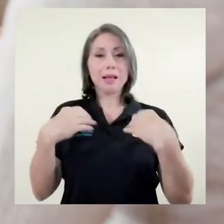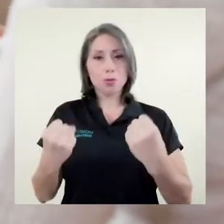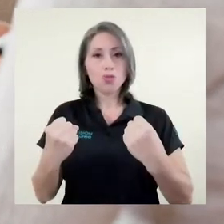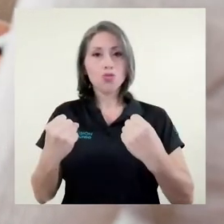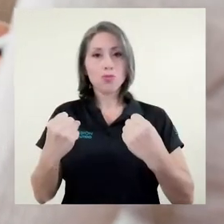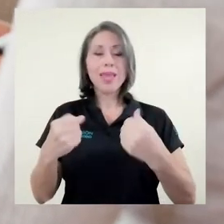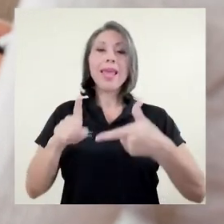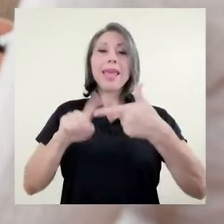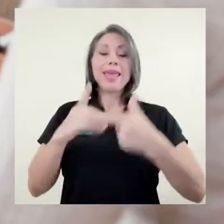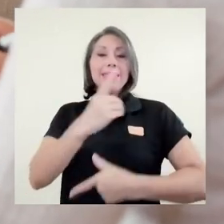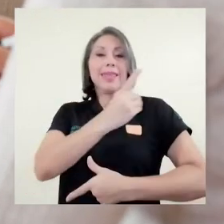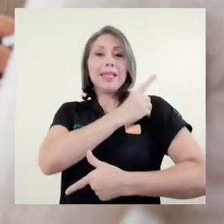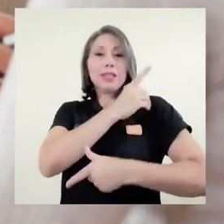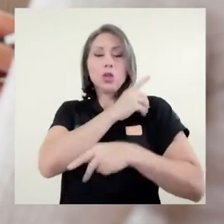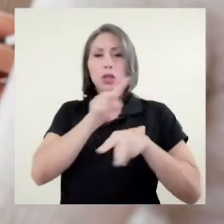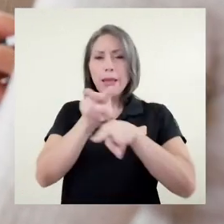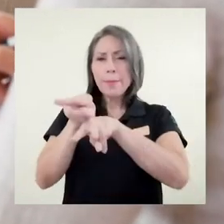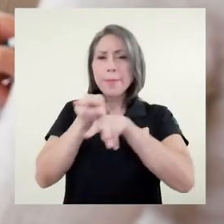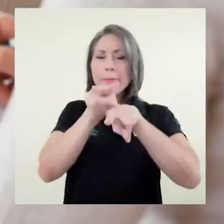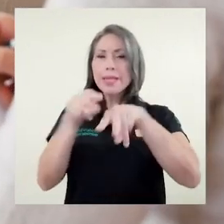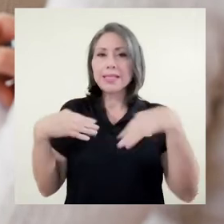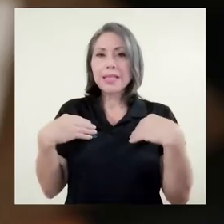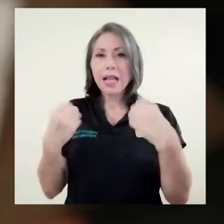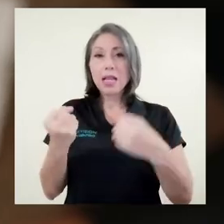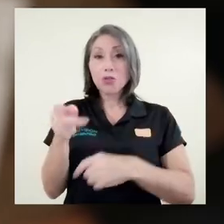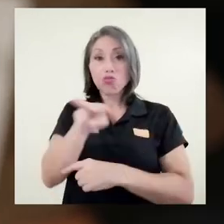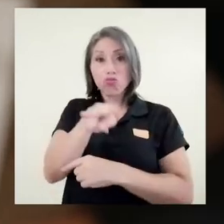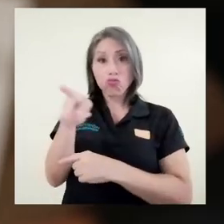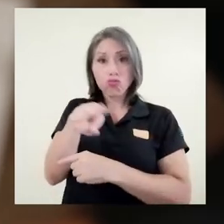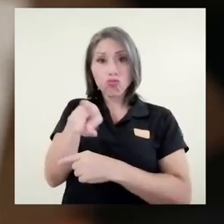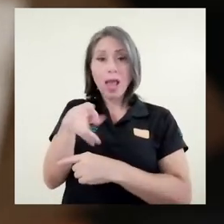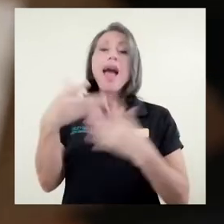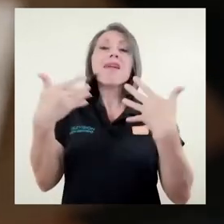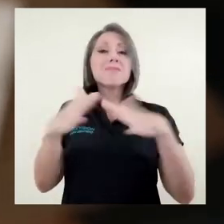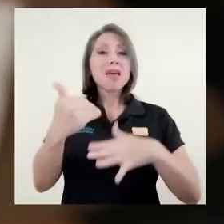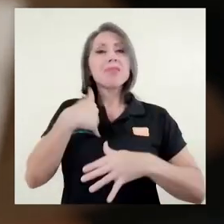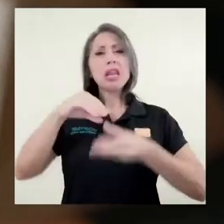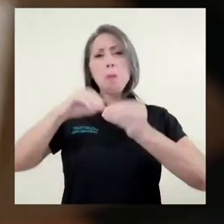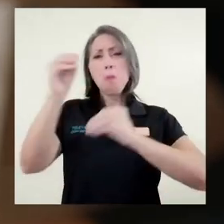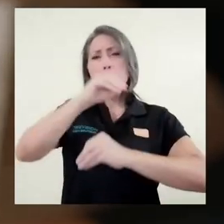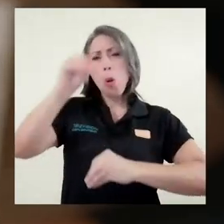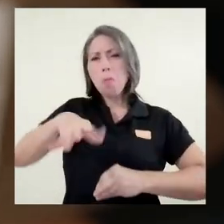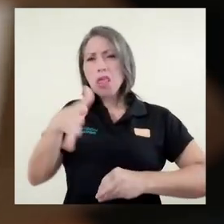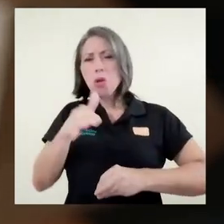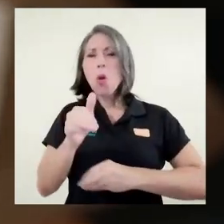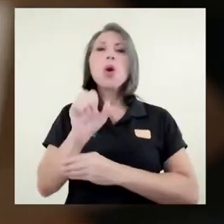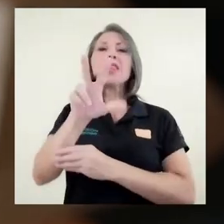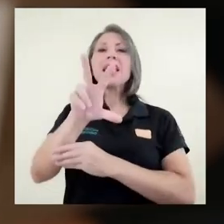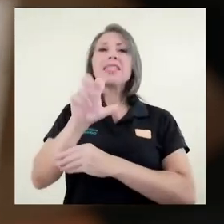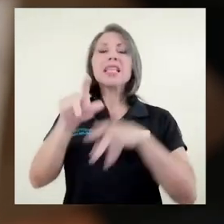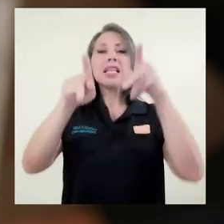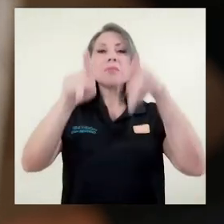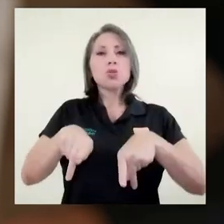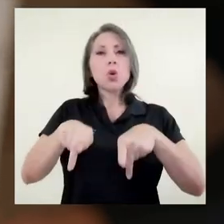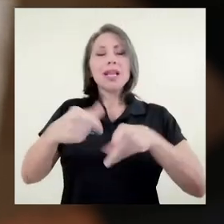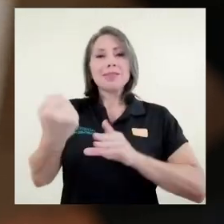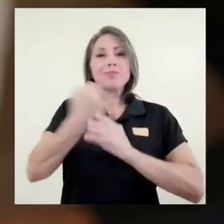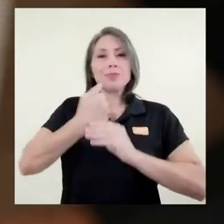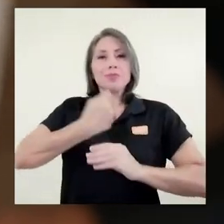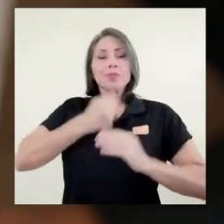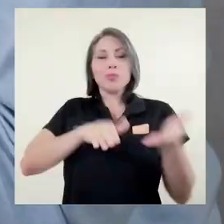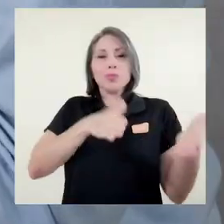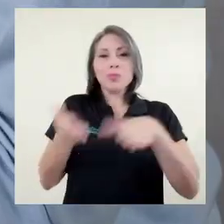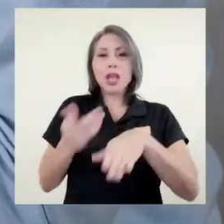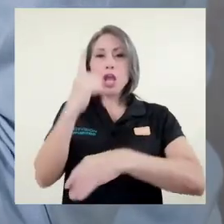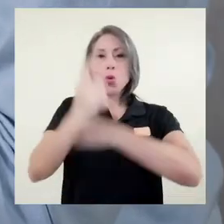Salud y la Dirección de Vigilancia de la Salud, existe un promedio de 300 casos de suicidio por año en Costa